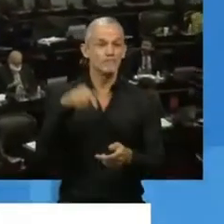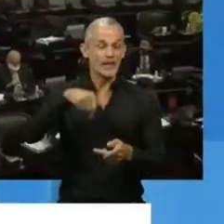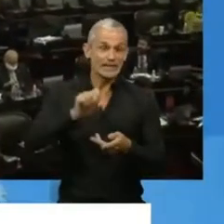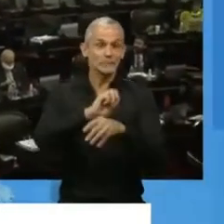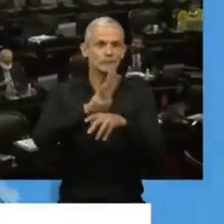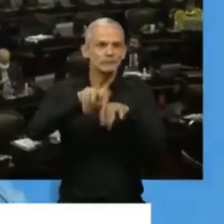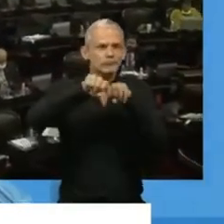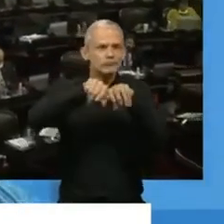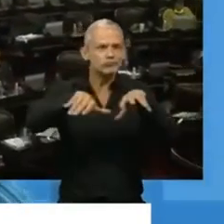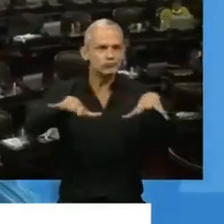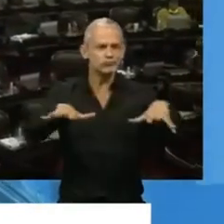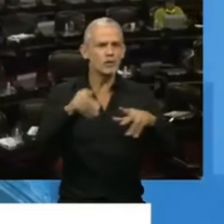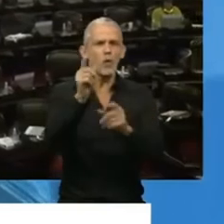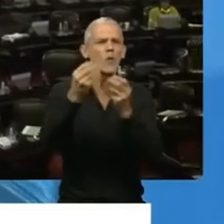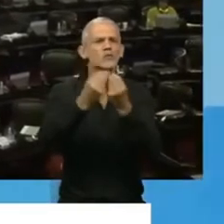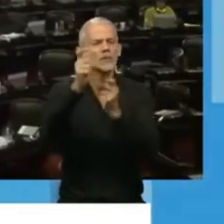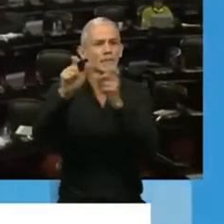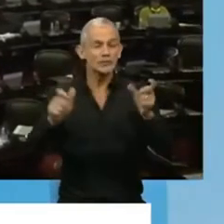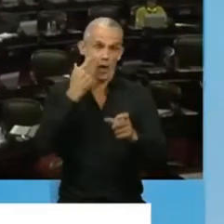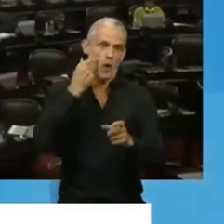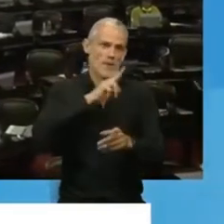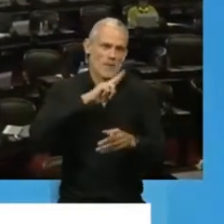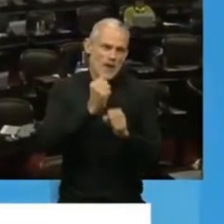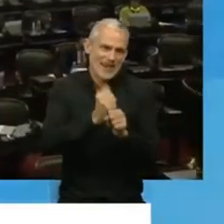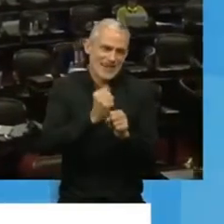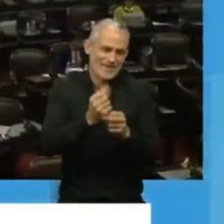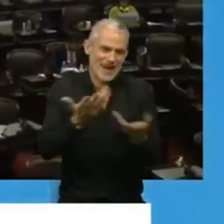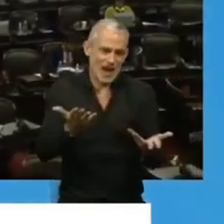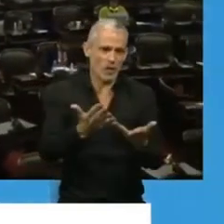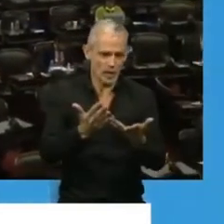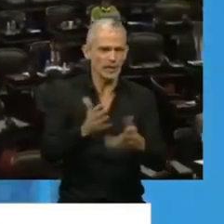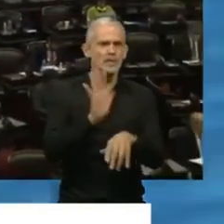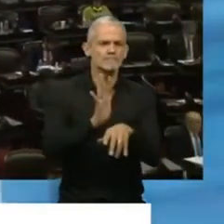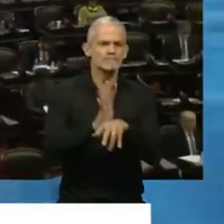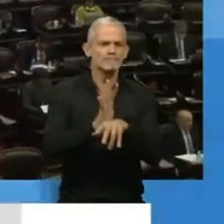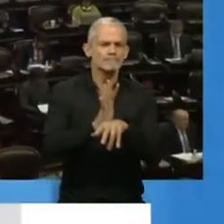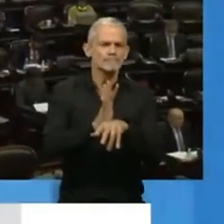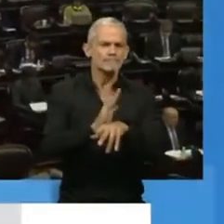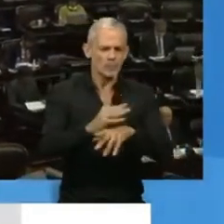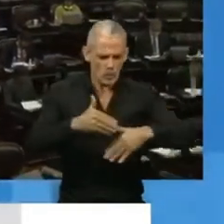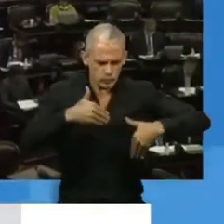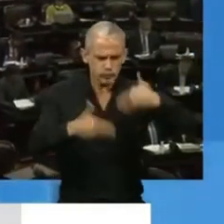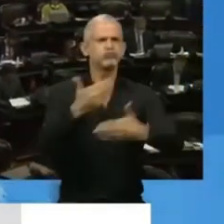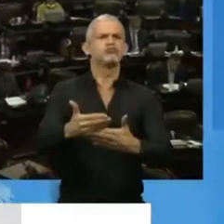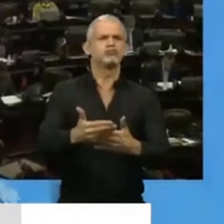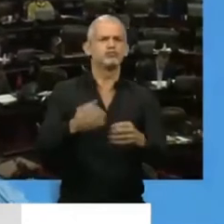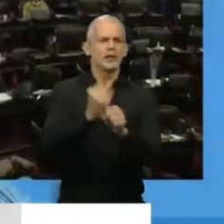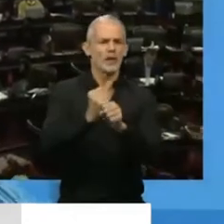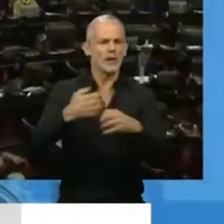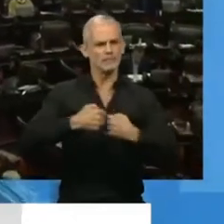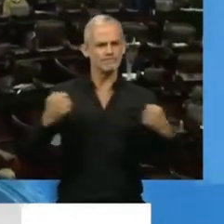cual muchos trabajadores y trabajadoras se han puesto la camiseta al hombro, están en el frente de batalla para